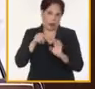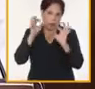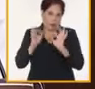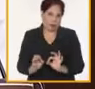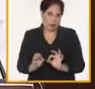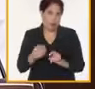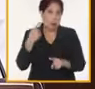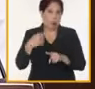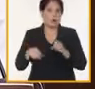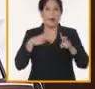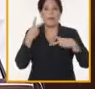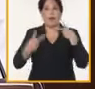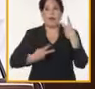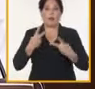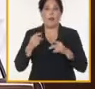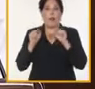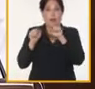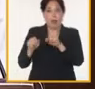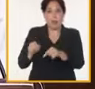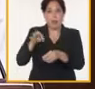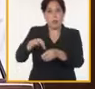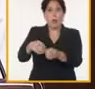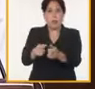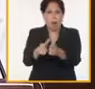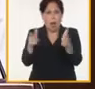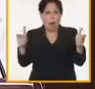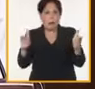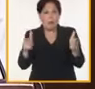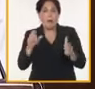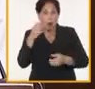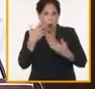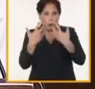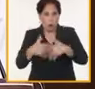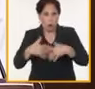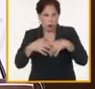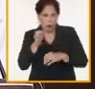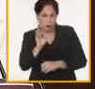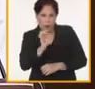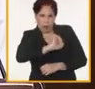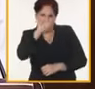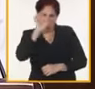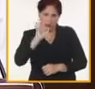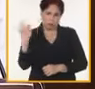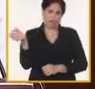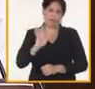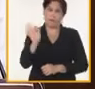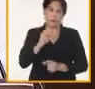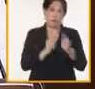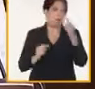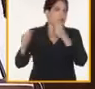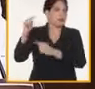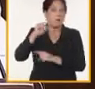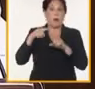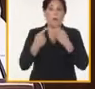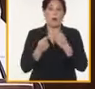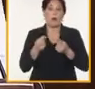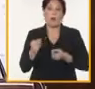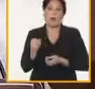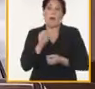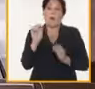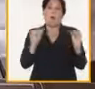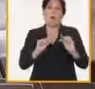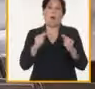hortalizas, si bien se crece en la siembra, no se logran las producciones previstas, fundamentalmente por los bajos rendimientos